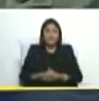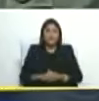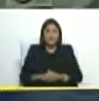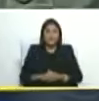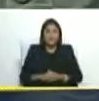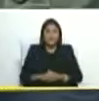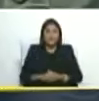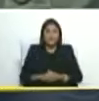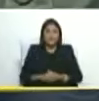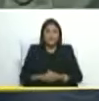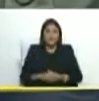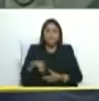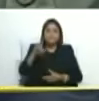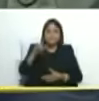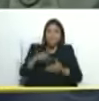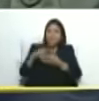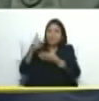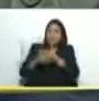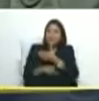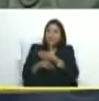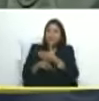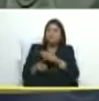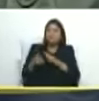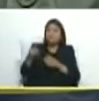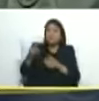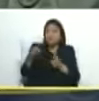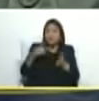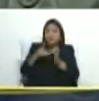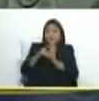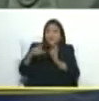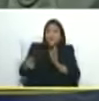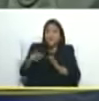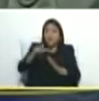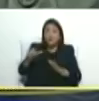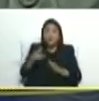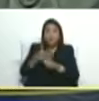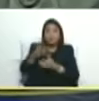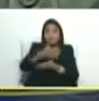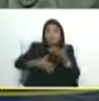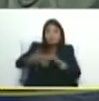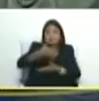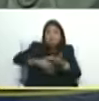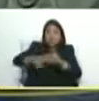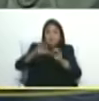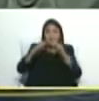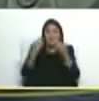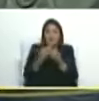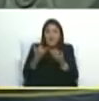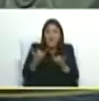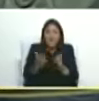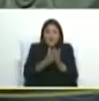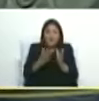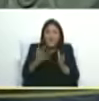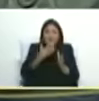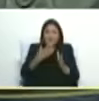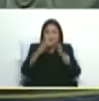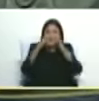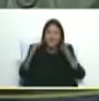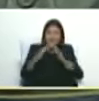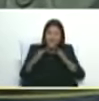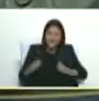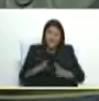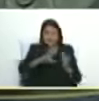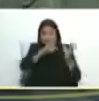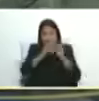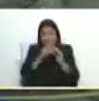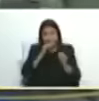un plan para cuidar el derecho más sagrado que tiene el pueblo al reencuentro y al compartir en esta época decembrina con esta